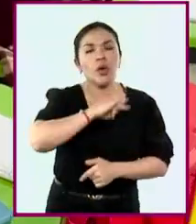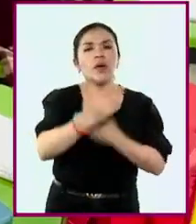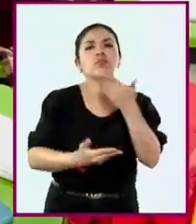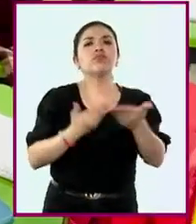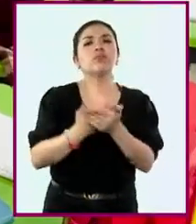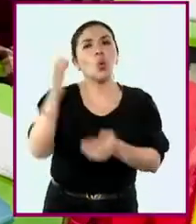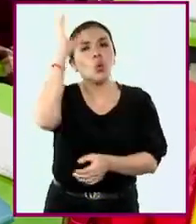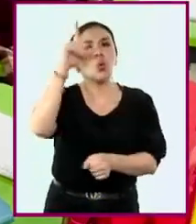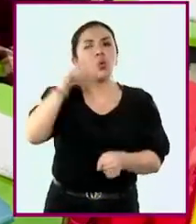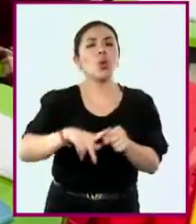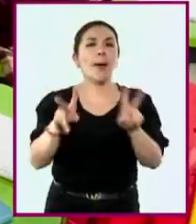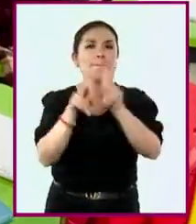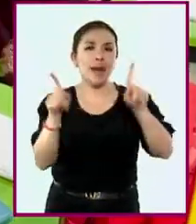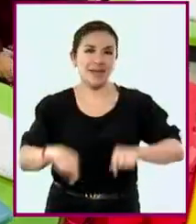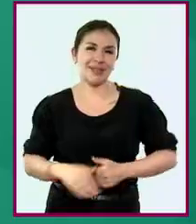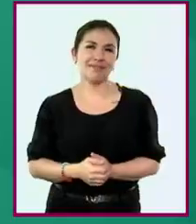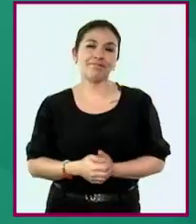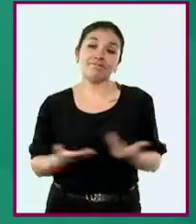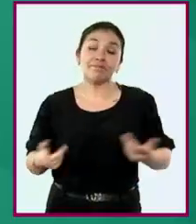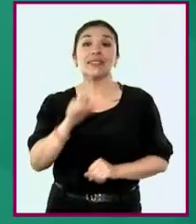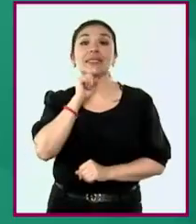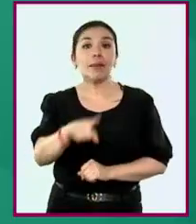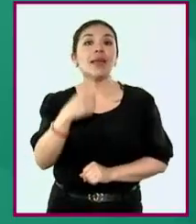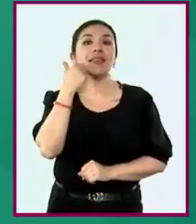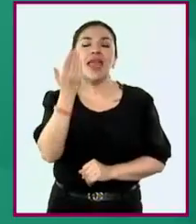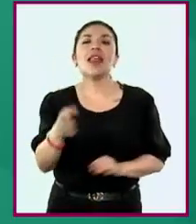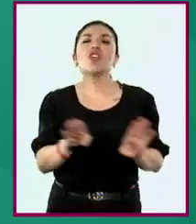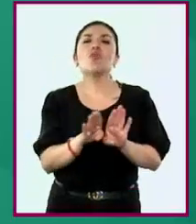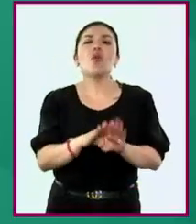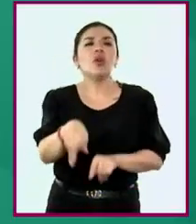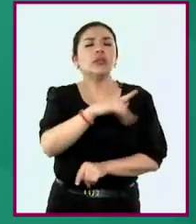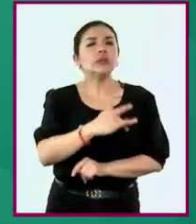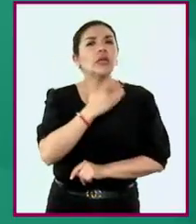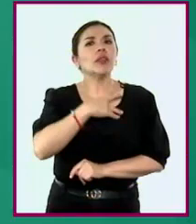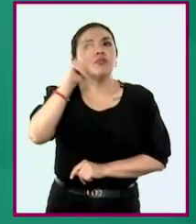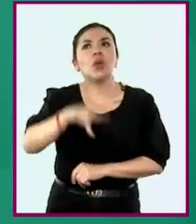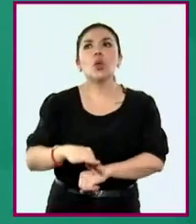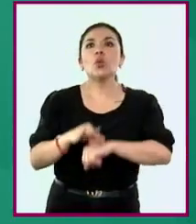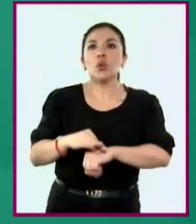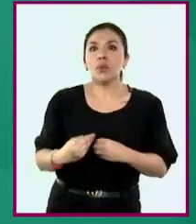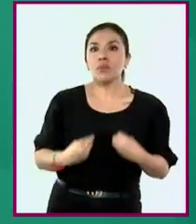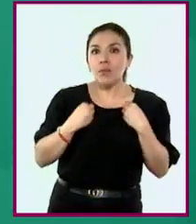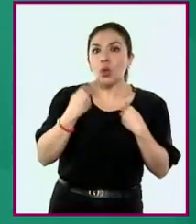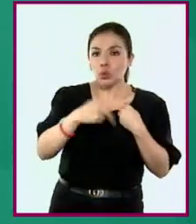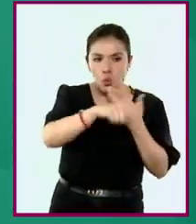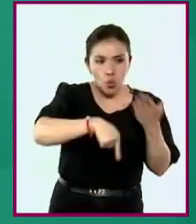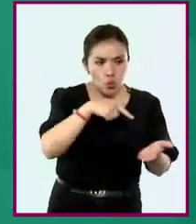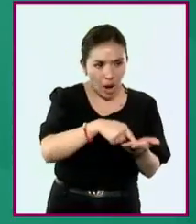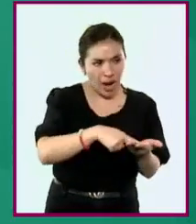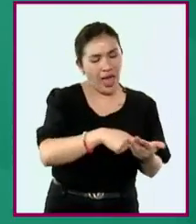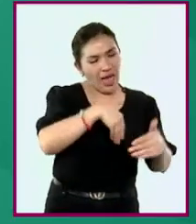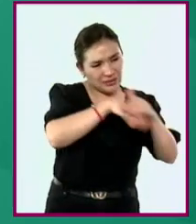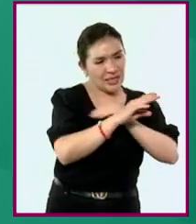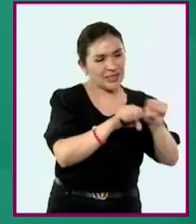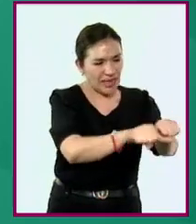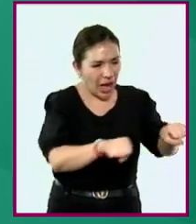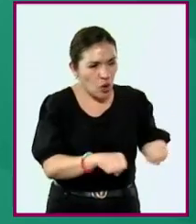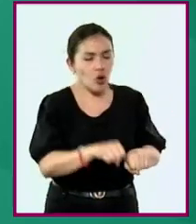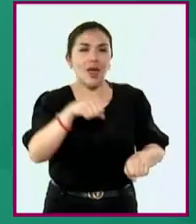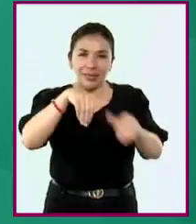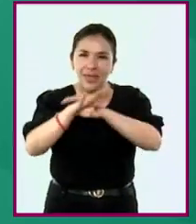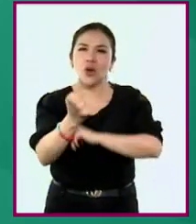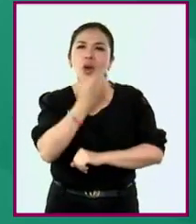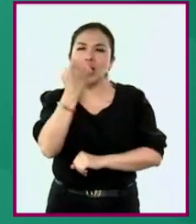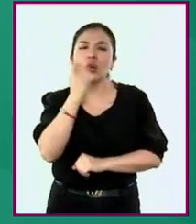promover una cultura de paz. Asimismo, se promueve que vivencien en el aula y la escuela los